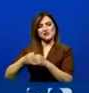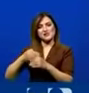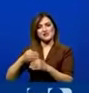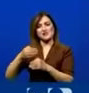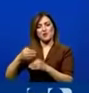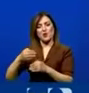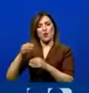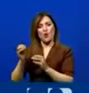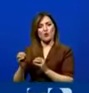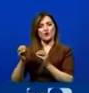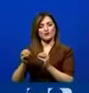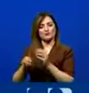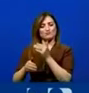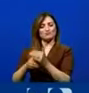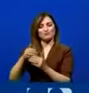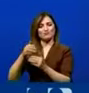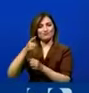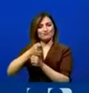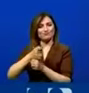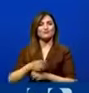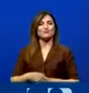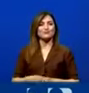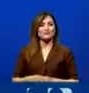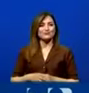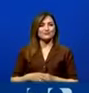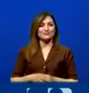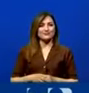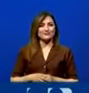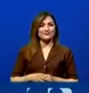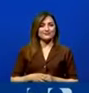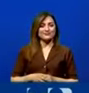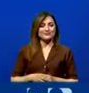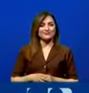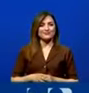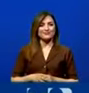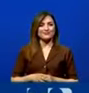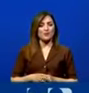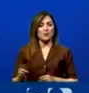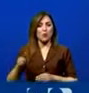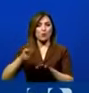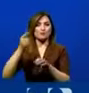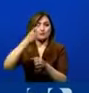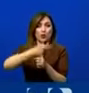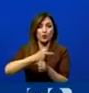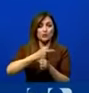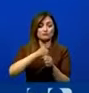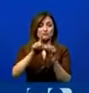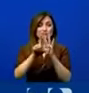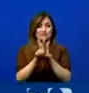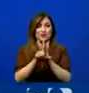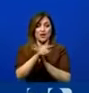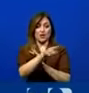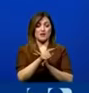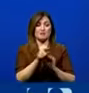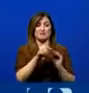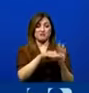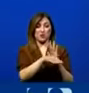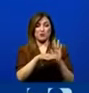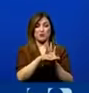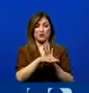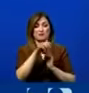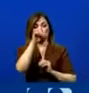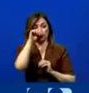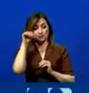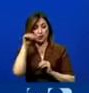seguir, tienen unas disposiciones que cumplir. Y en el momento en que esa disposición es de carácter legal del debido proceso se